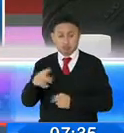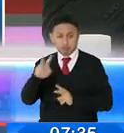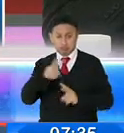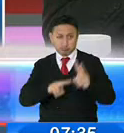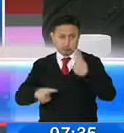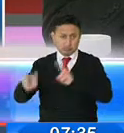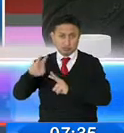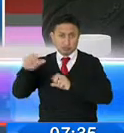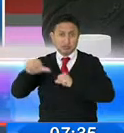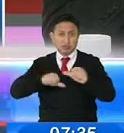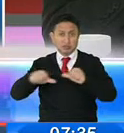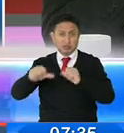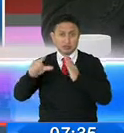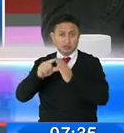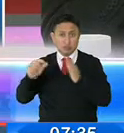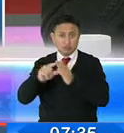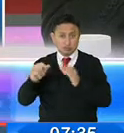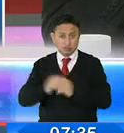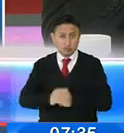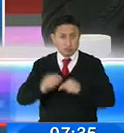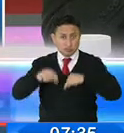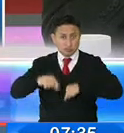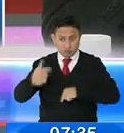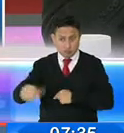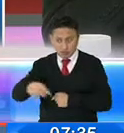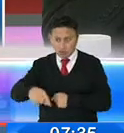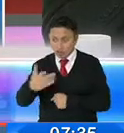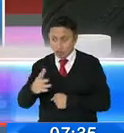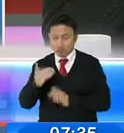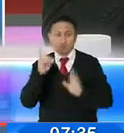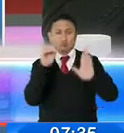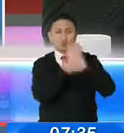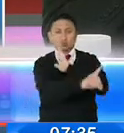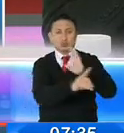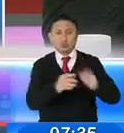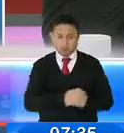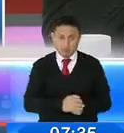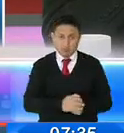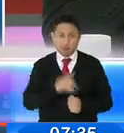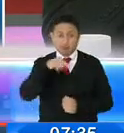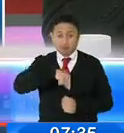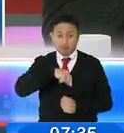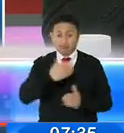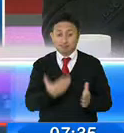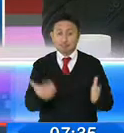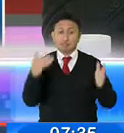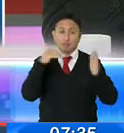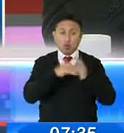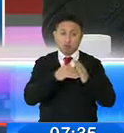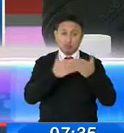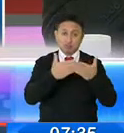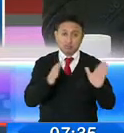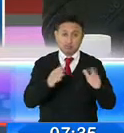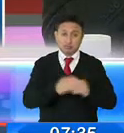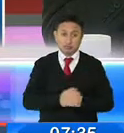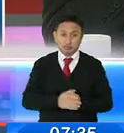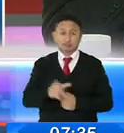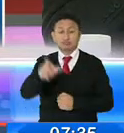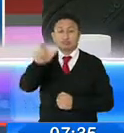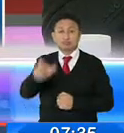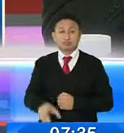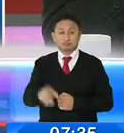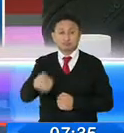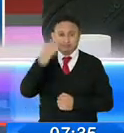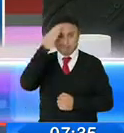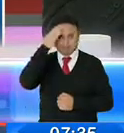de la administración tributaria justamente realizando las denuncias y este es un nuevo campo que se nos abre. Justamente el ciudadano en